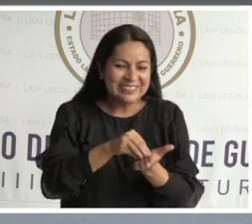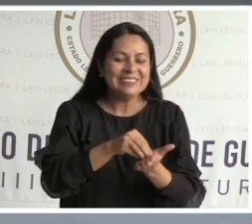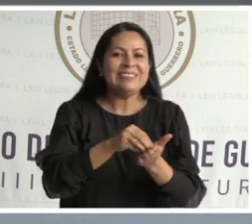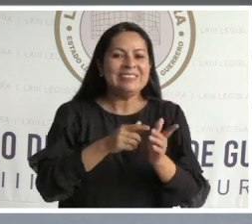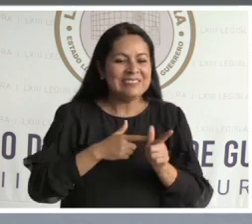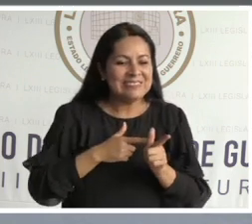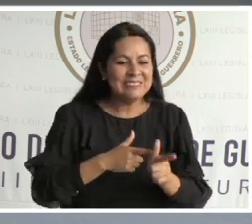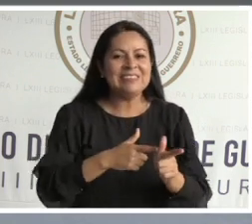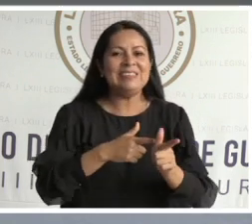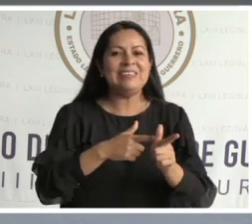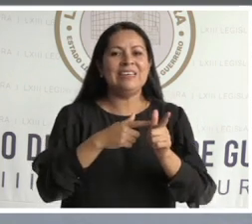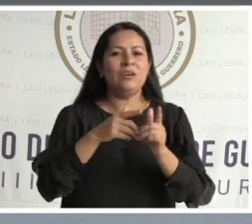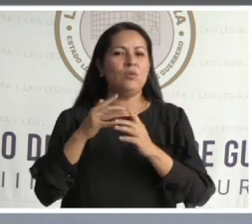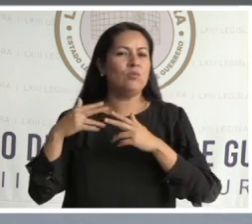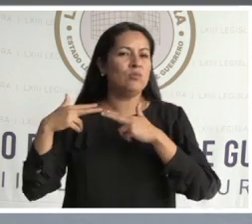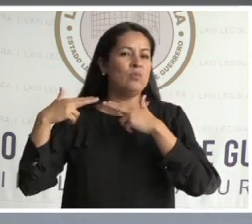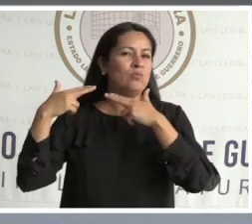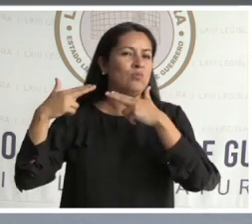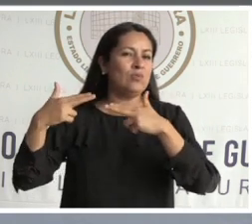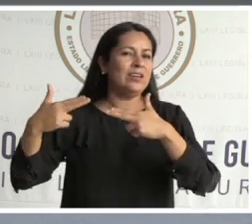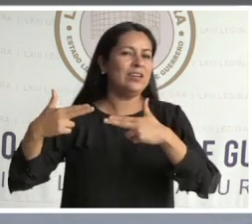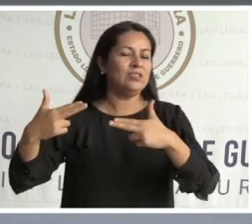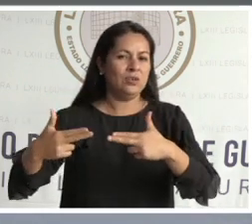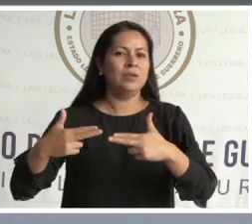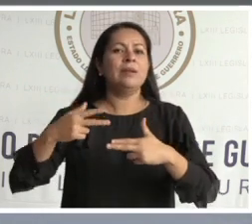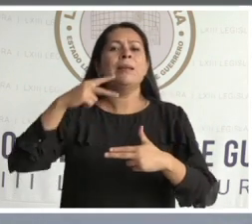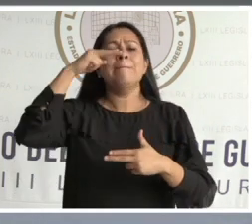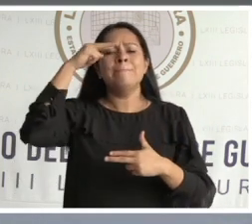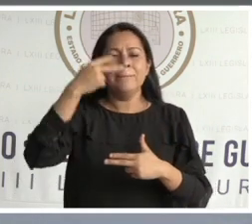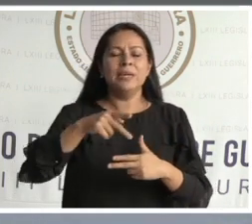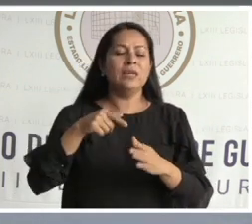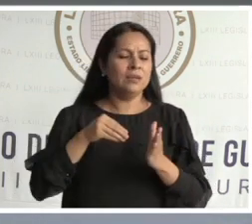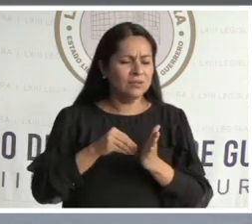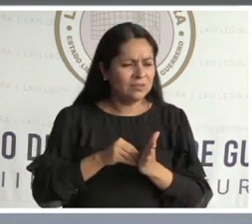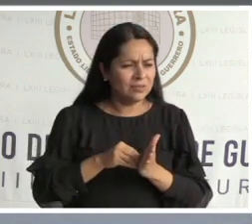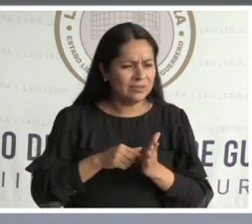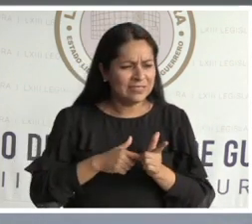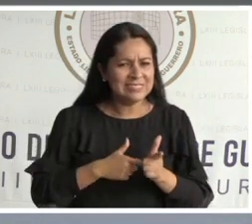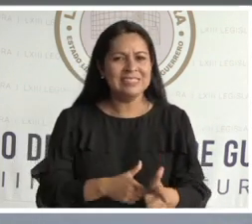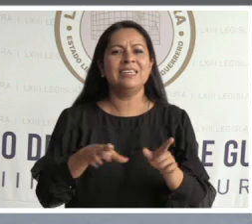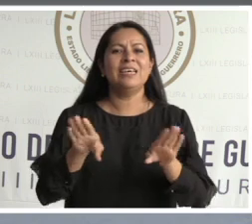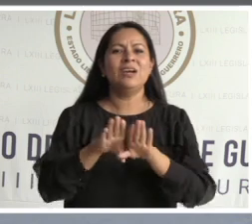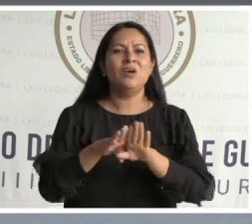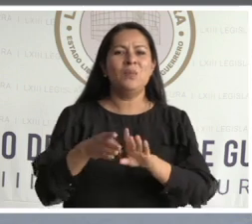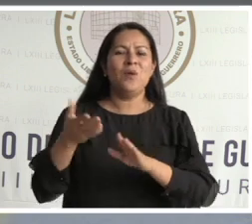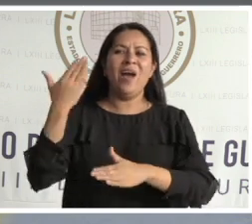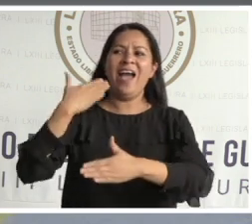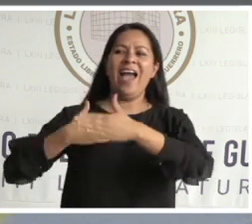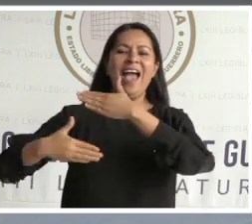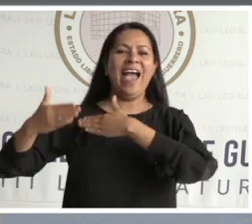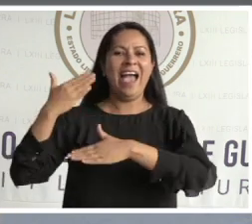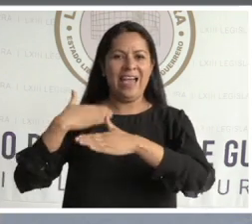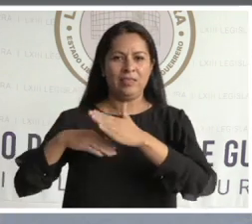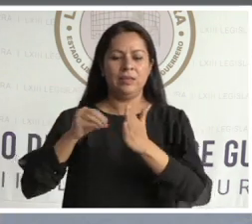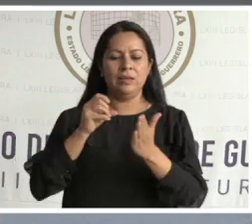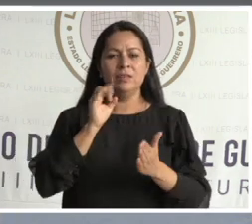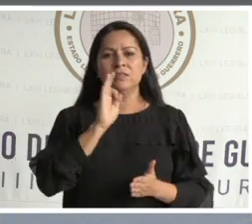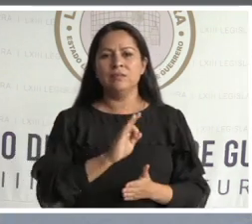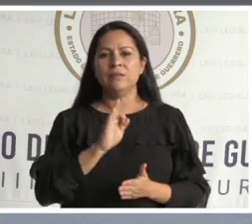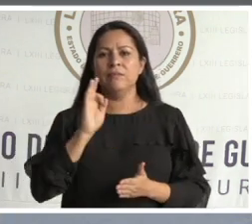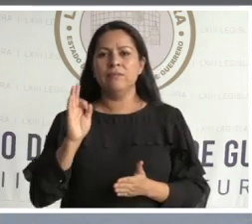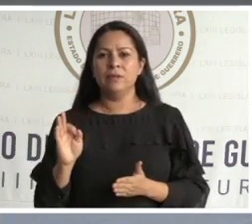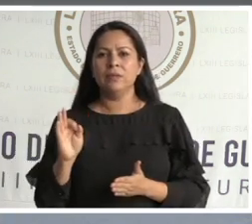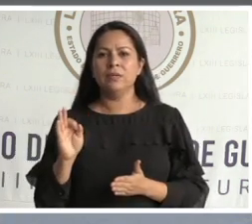y México siga existiendo como lo ha hecho desde aquel mil ochocientos veintiuno. Fecha de la